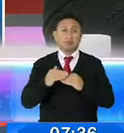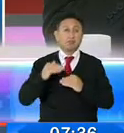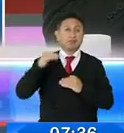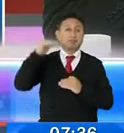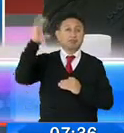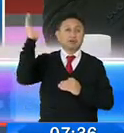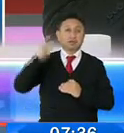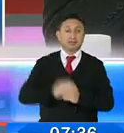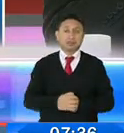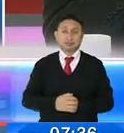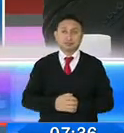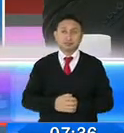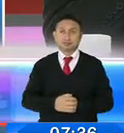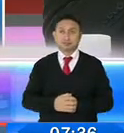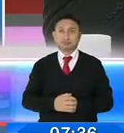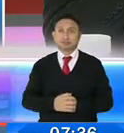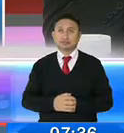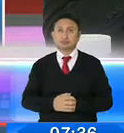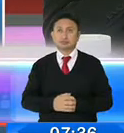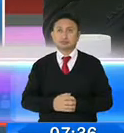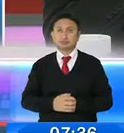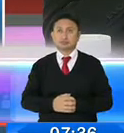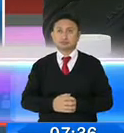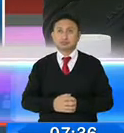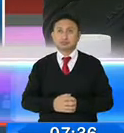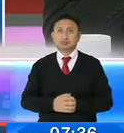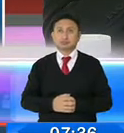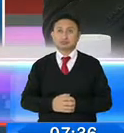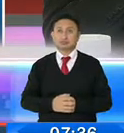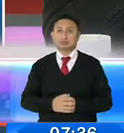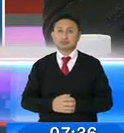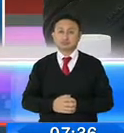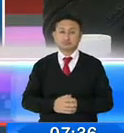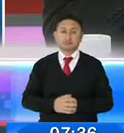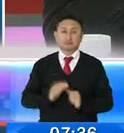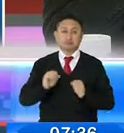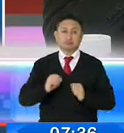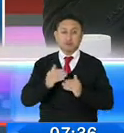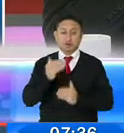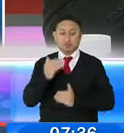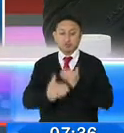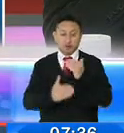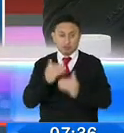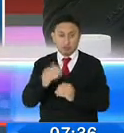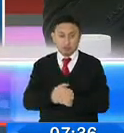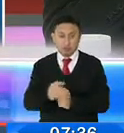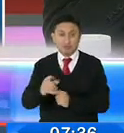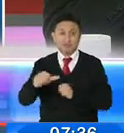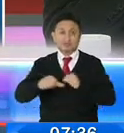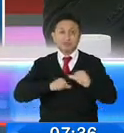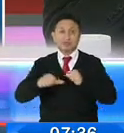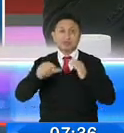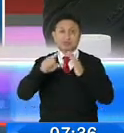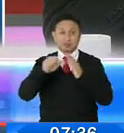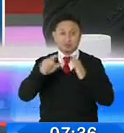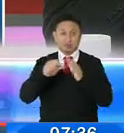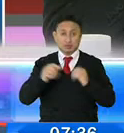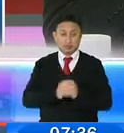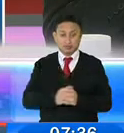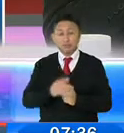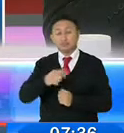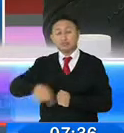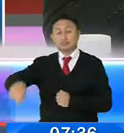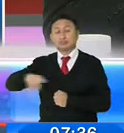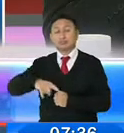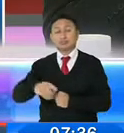mayor al que acabo de dar y justamente esto vendrá de la mano del trabajo de la administración tributaria y del